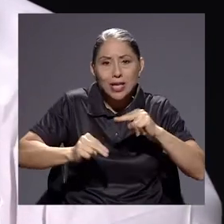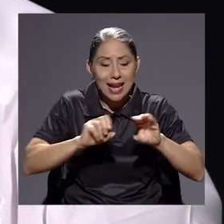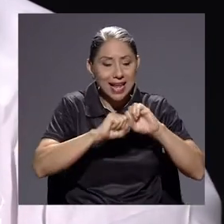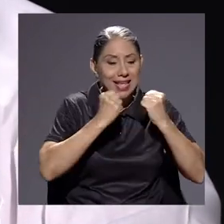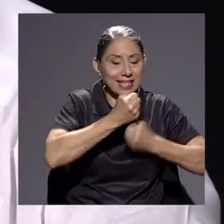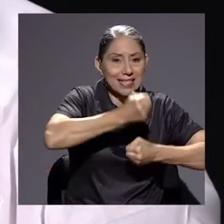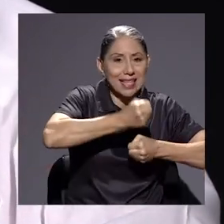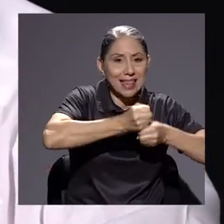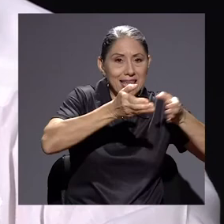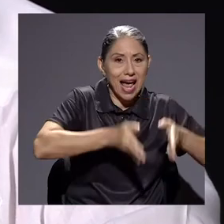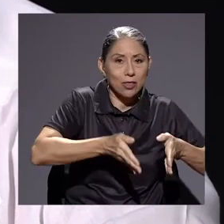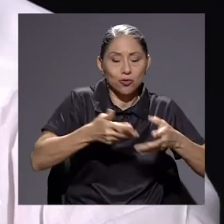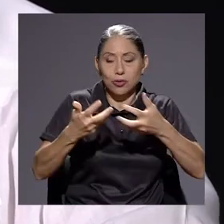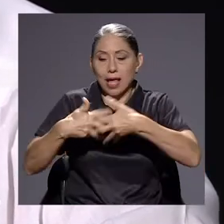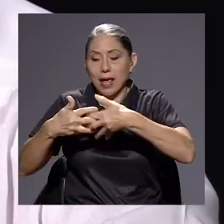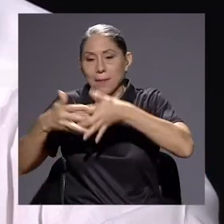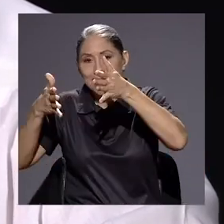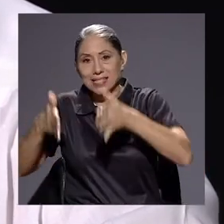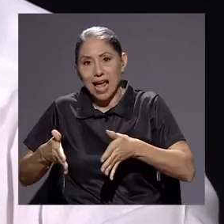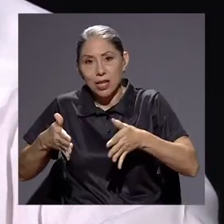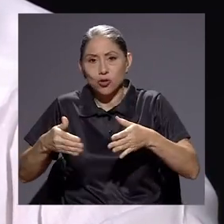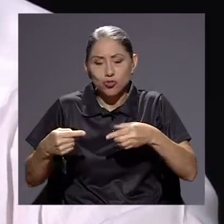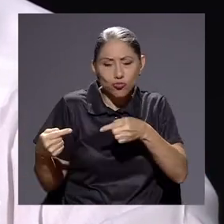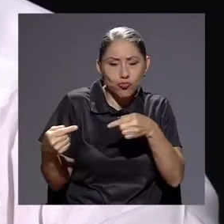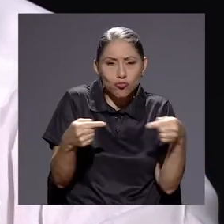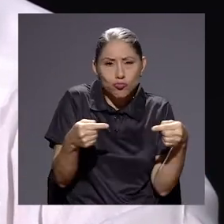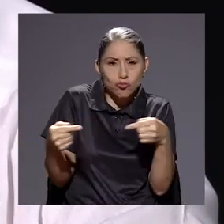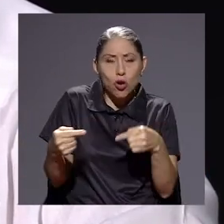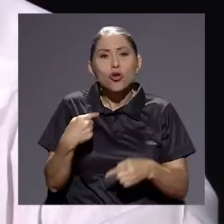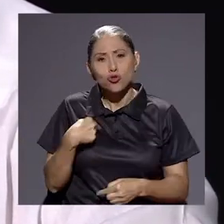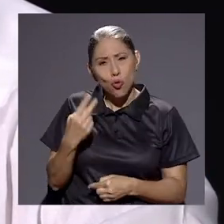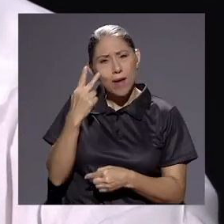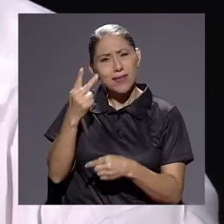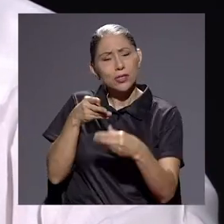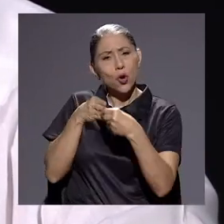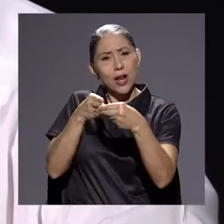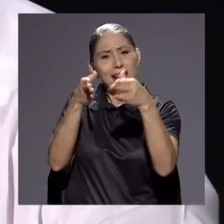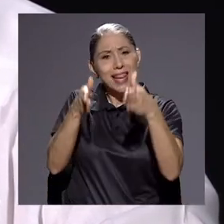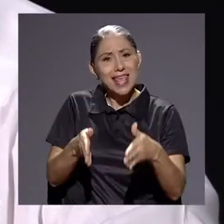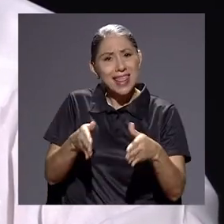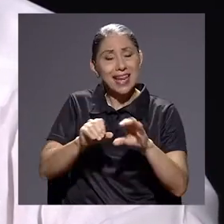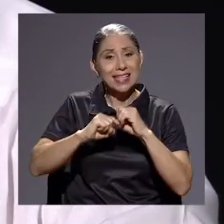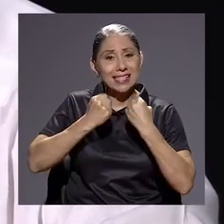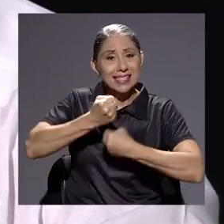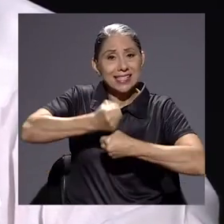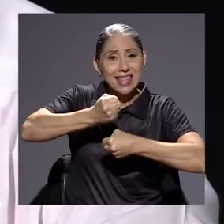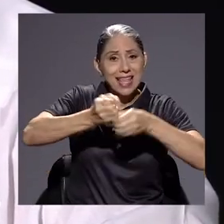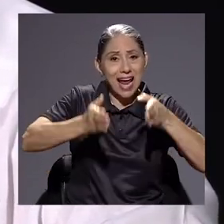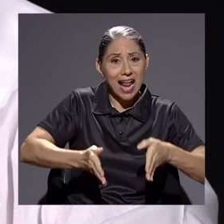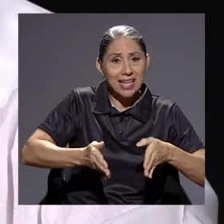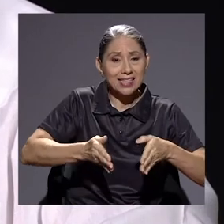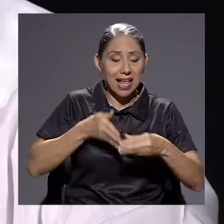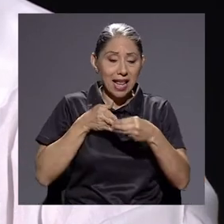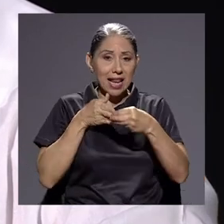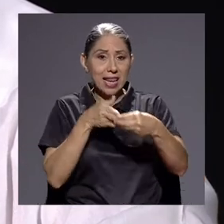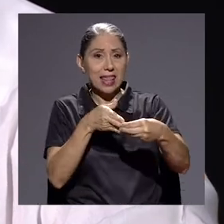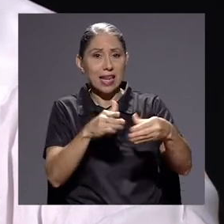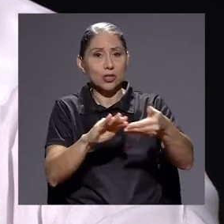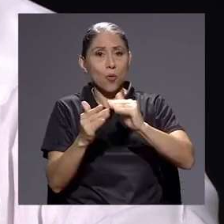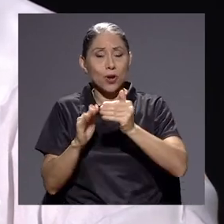Y eso sí me preocupa, porque he visto llegar a líderes sindicales, líderes comunales, pero también empresariales, a